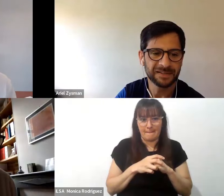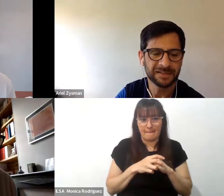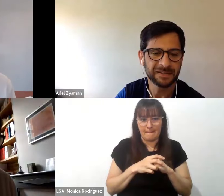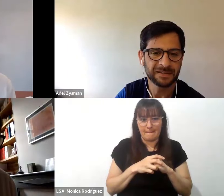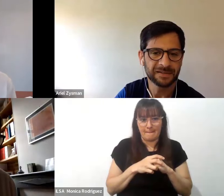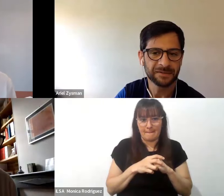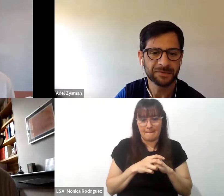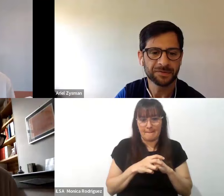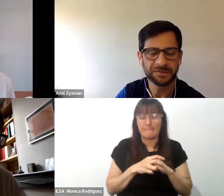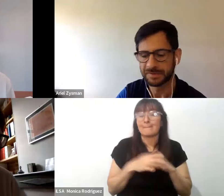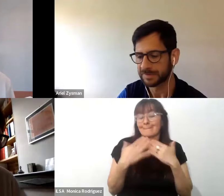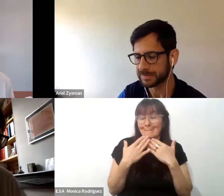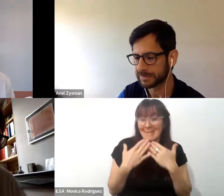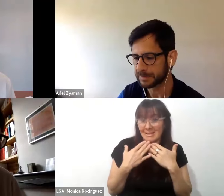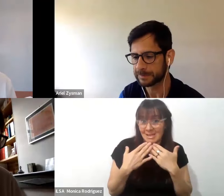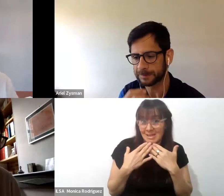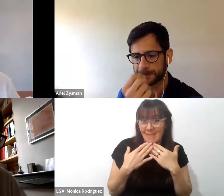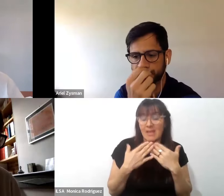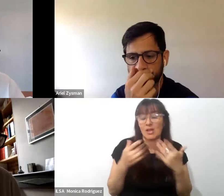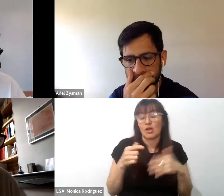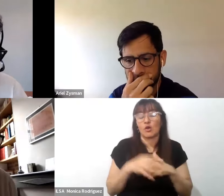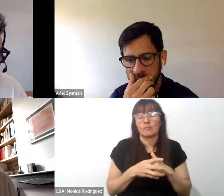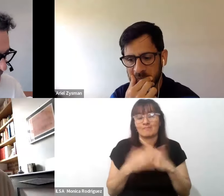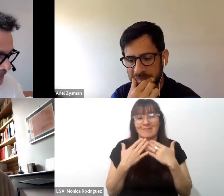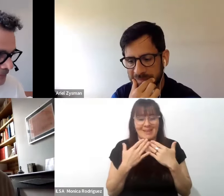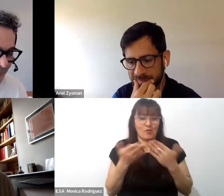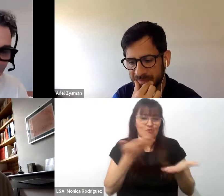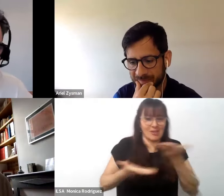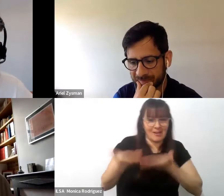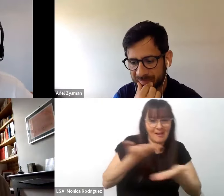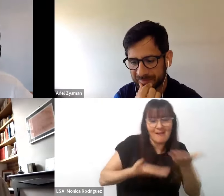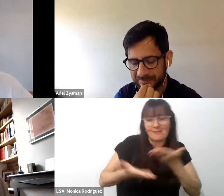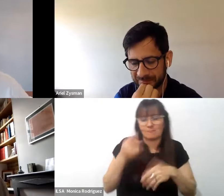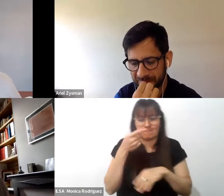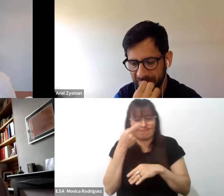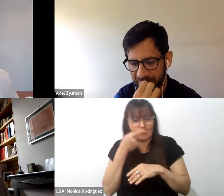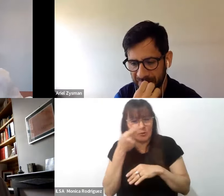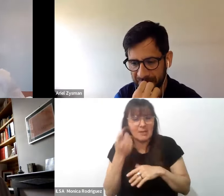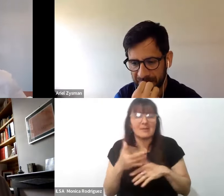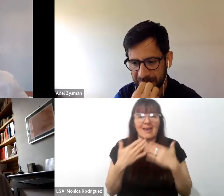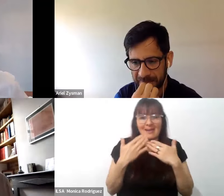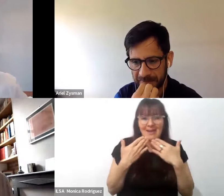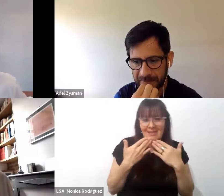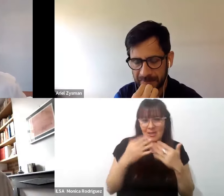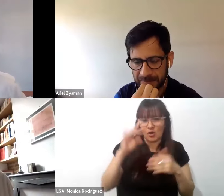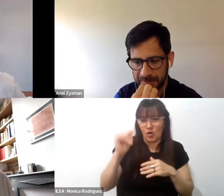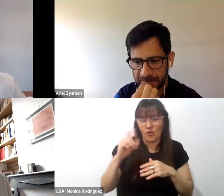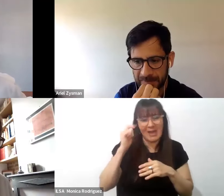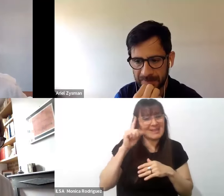les agradezco por este intercambio muy interesante le agradezco a Daniel también por su